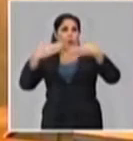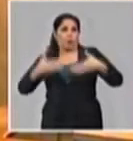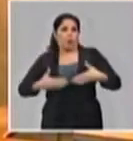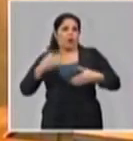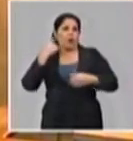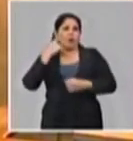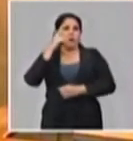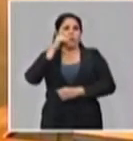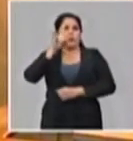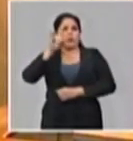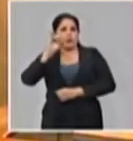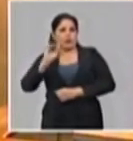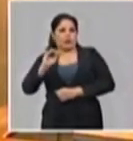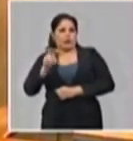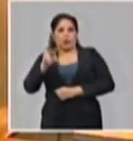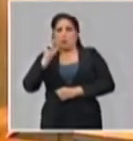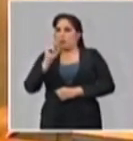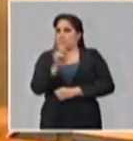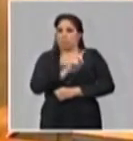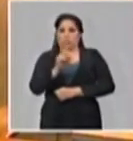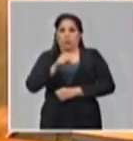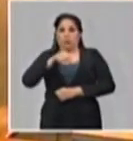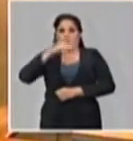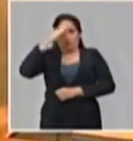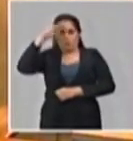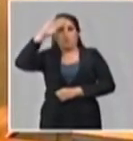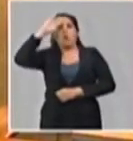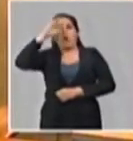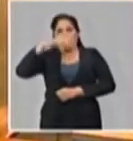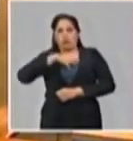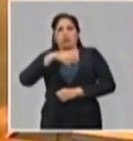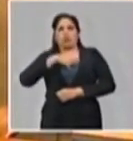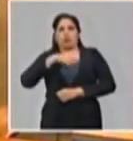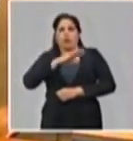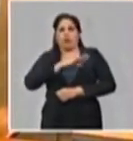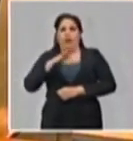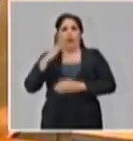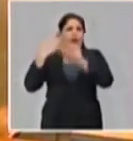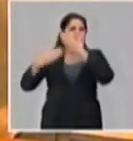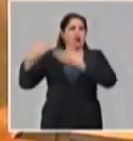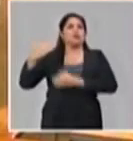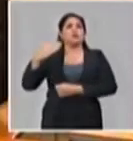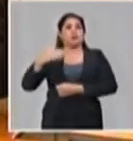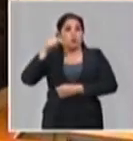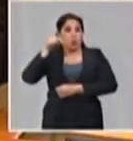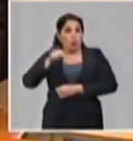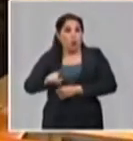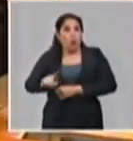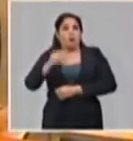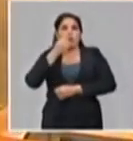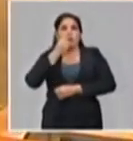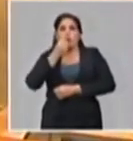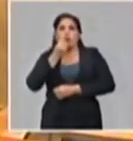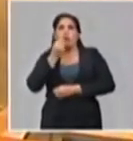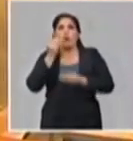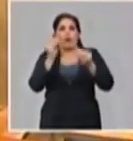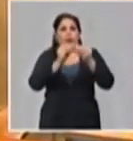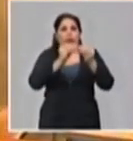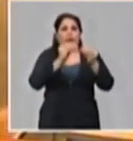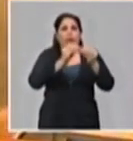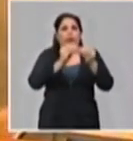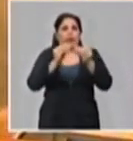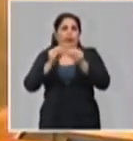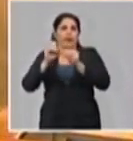60, es decir, que no es nuevo. Y de hecho, en Cuba han circulado coronavirus y de ahí se diagnostican personas que pueden ser portadoras